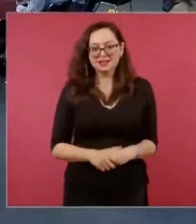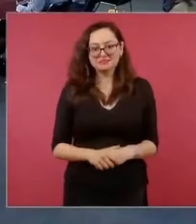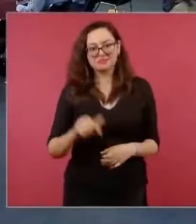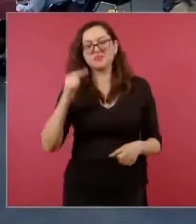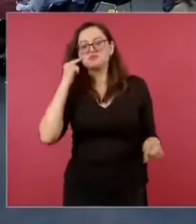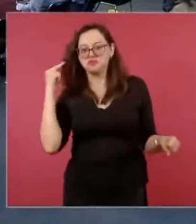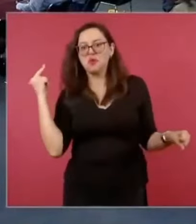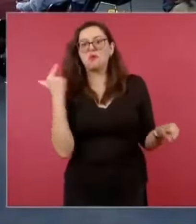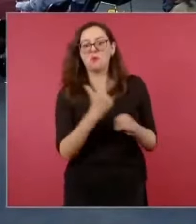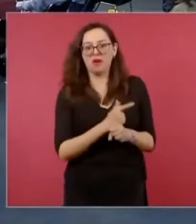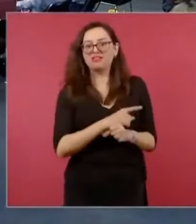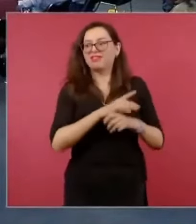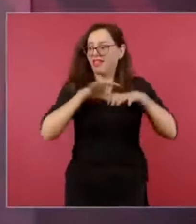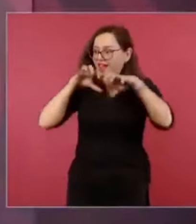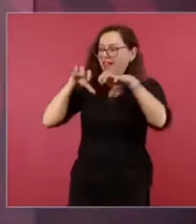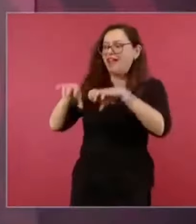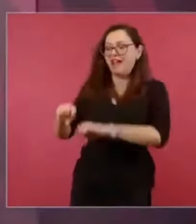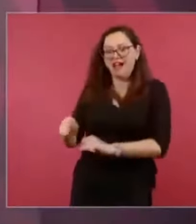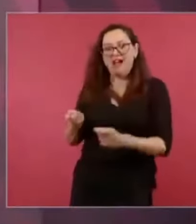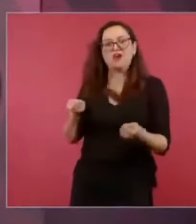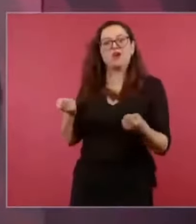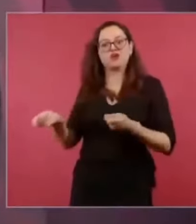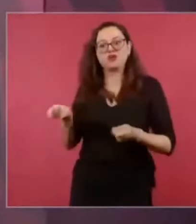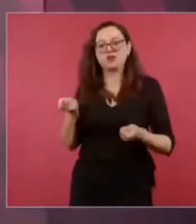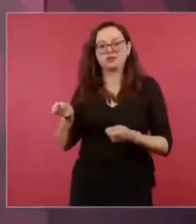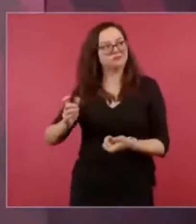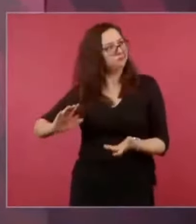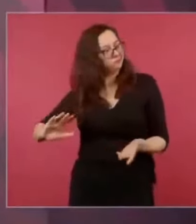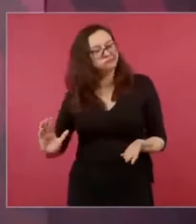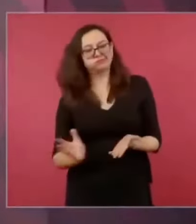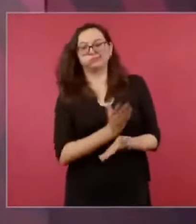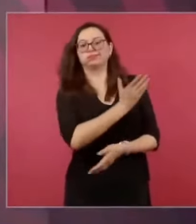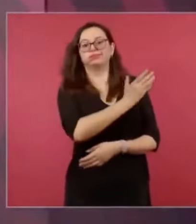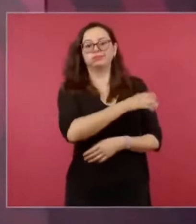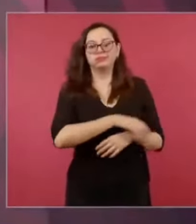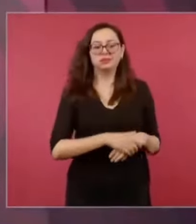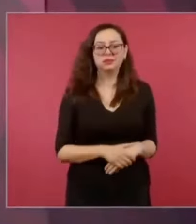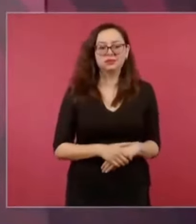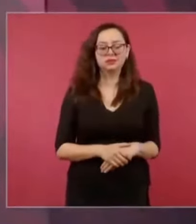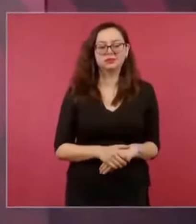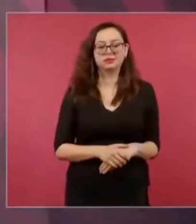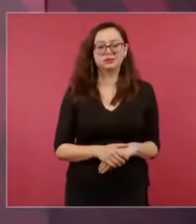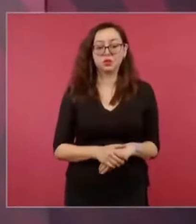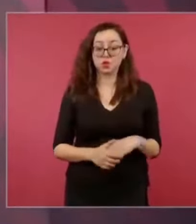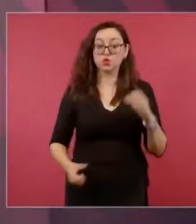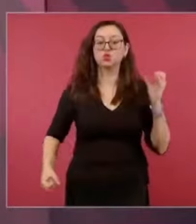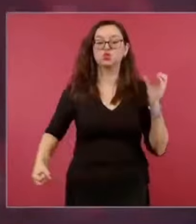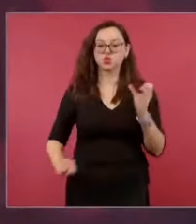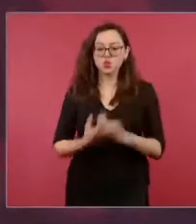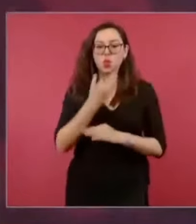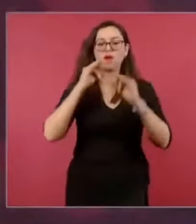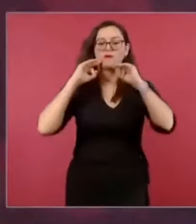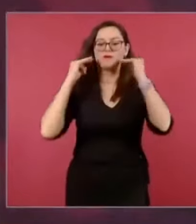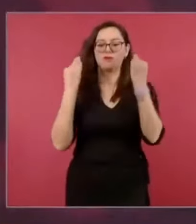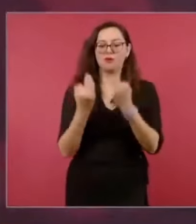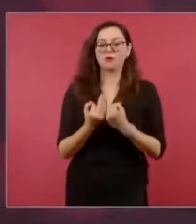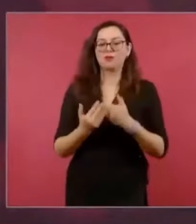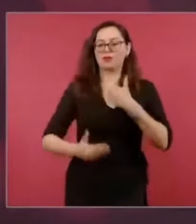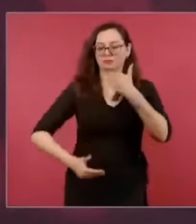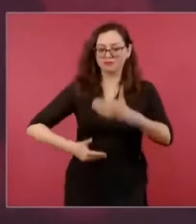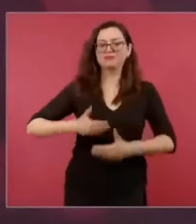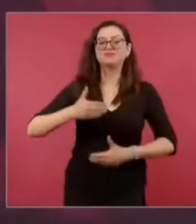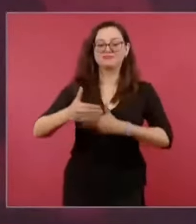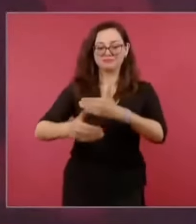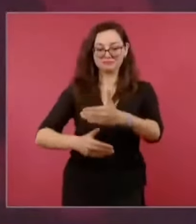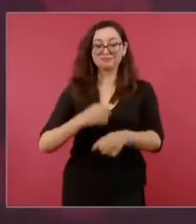Y empezó una transformación nueva, que es la